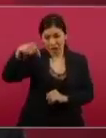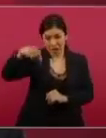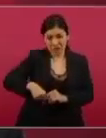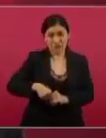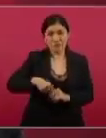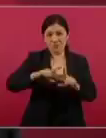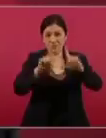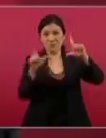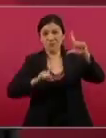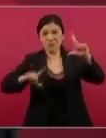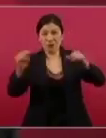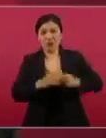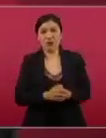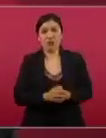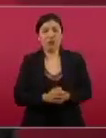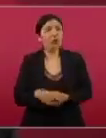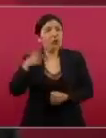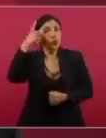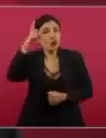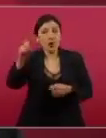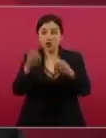y la propiedad social son 100.